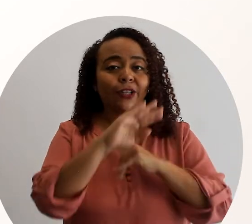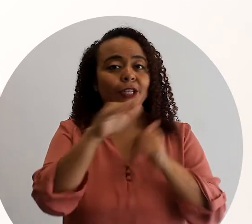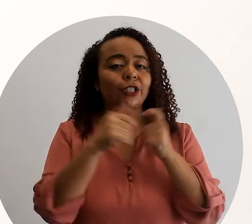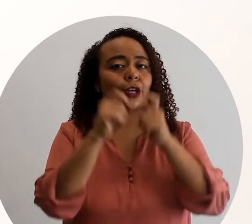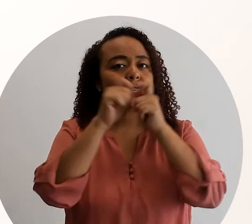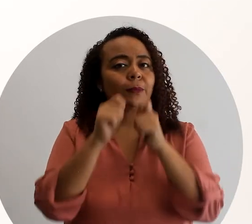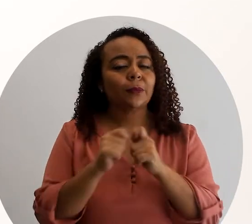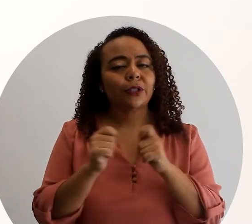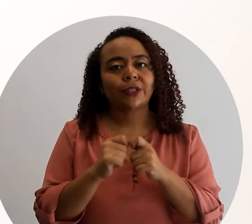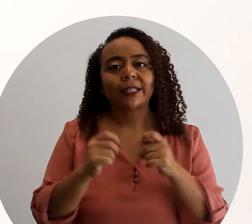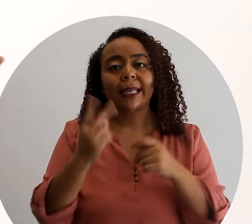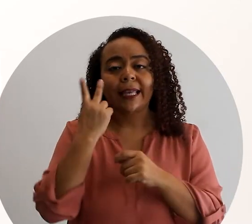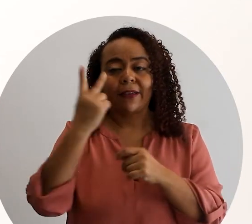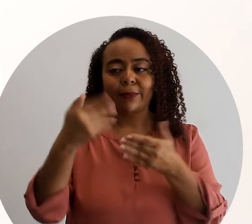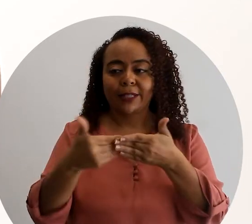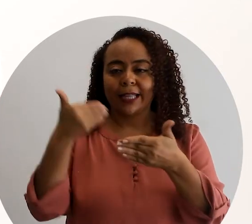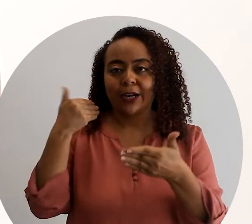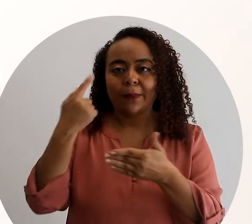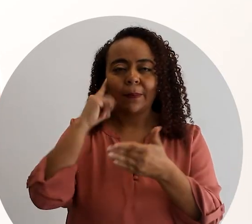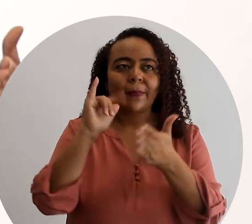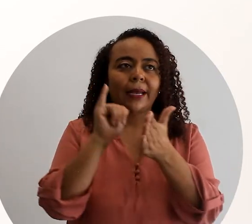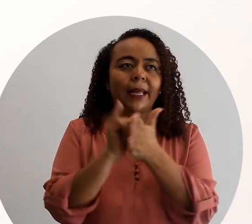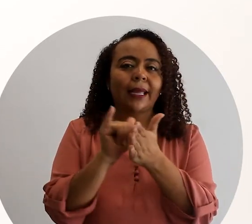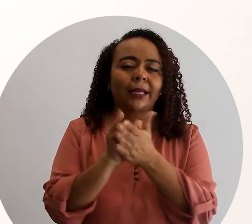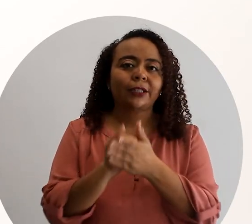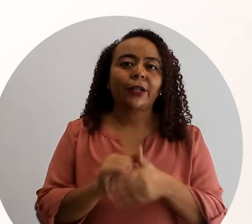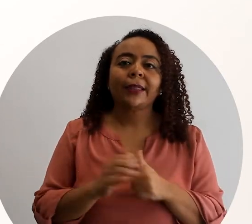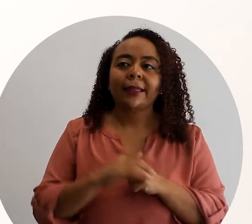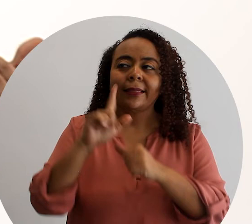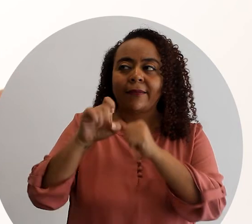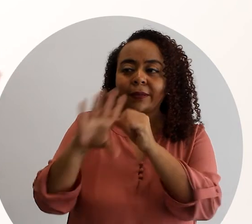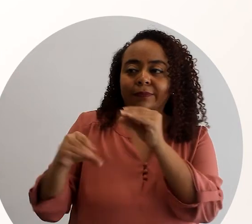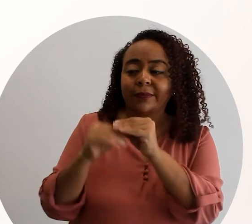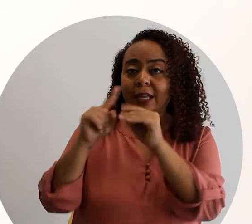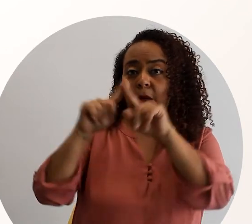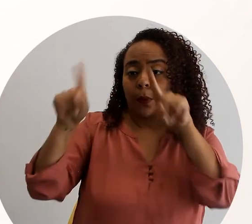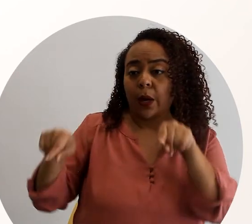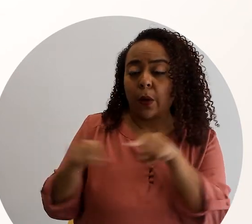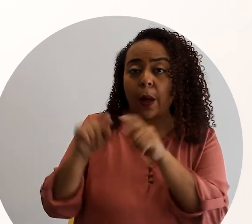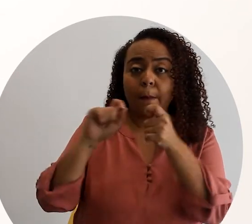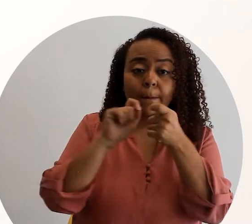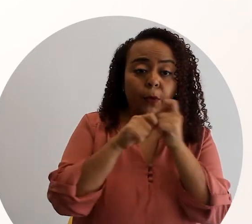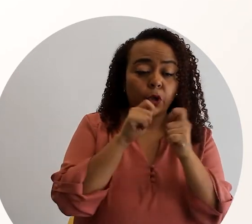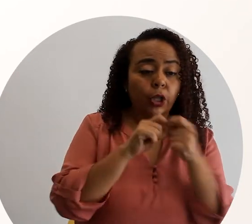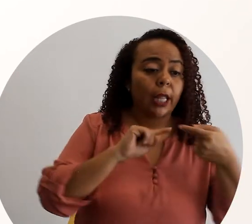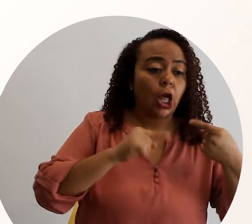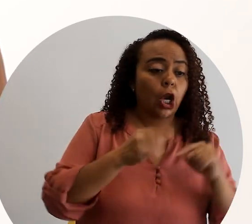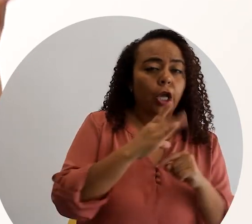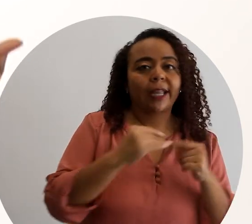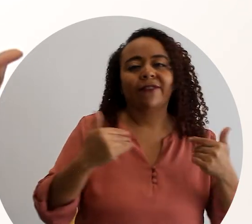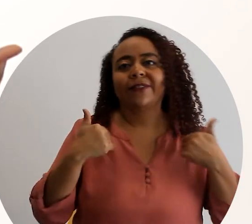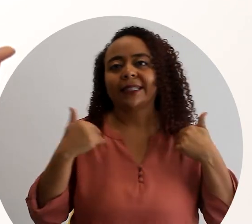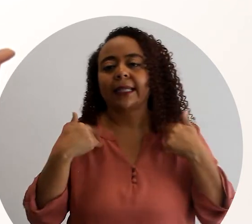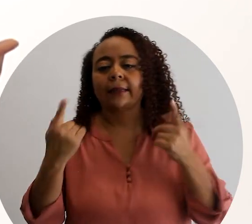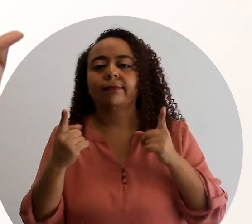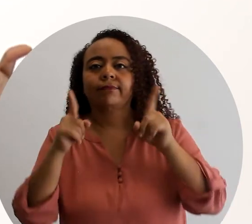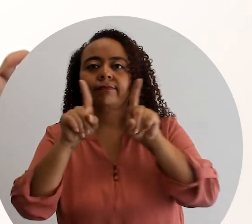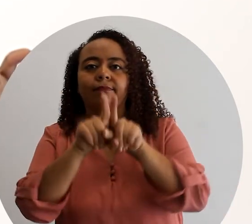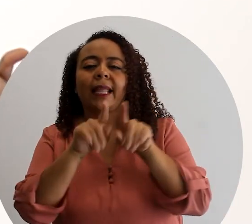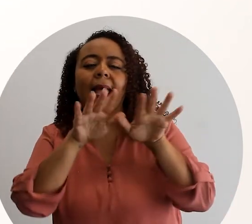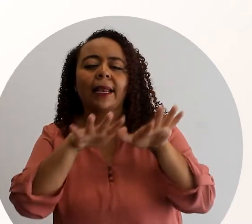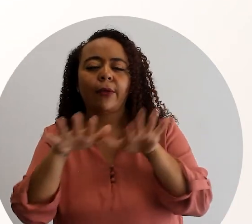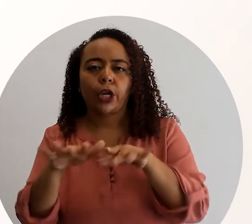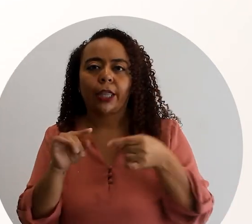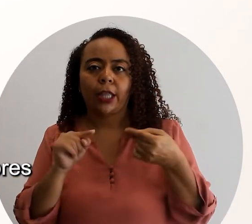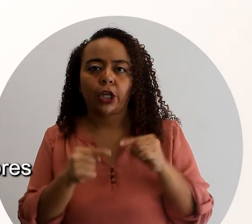negocios, basándose en todos los puntos que vimos anteriormente. Para esto tendrán que apuntar en una hoja los puntos de dolor y de